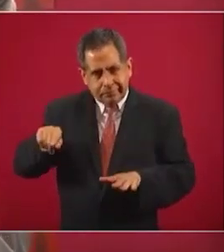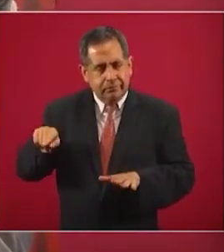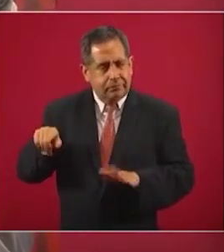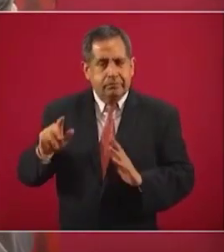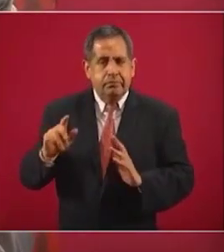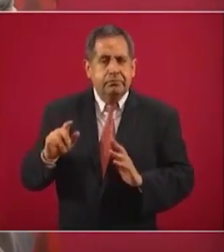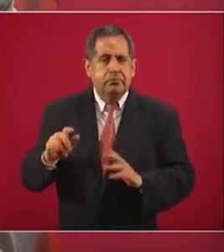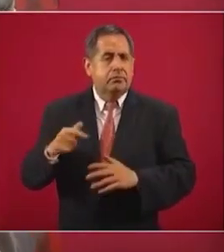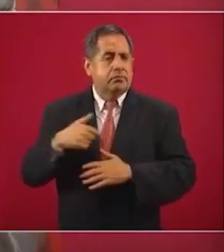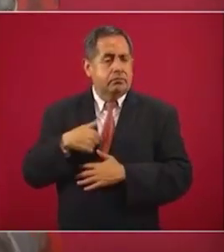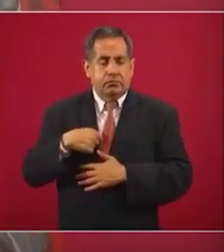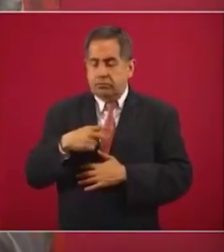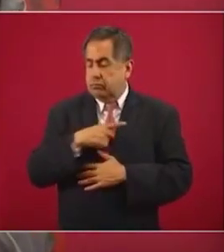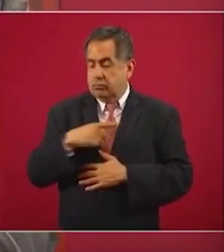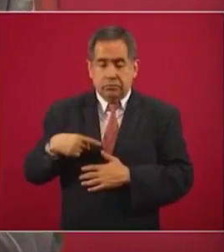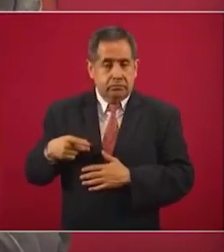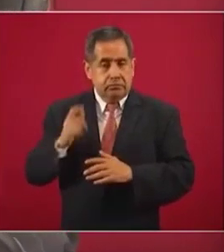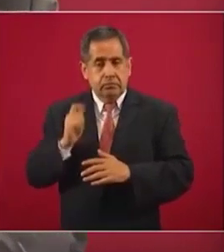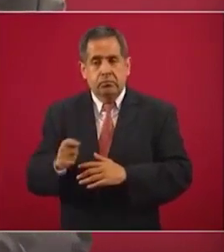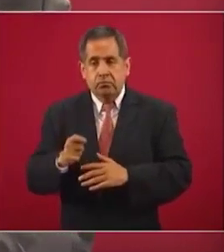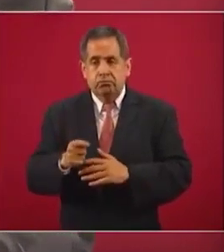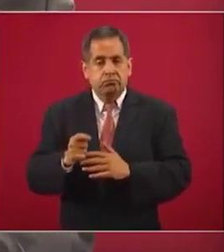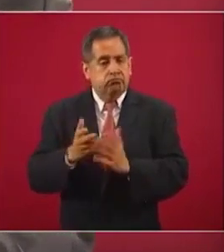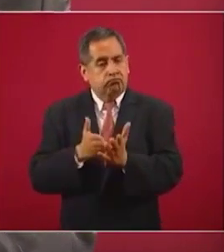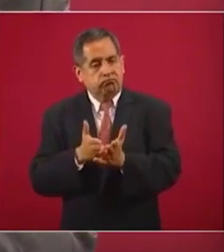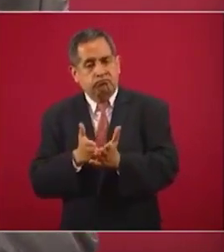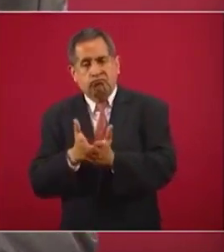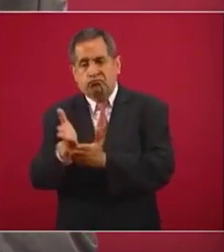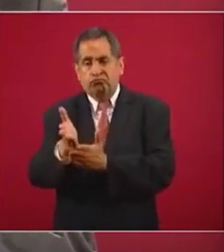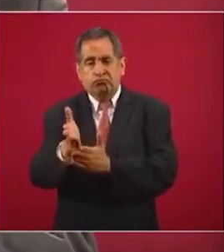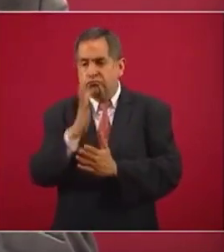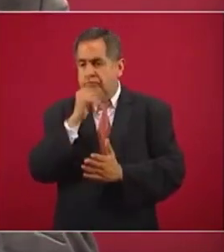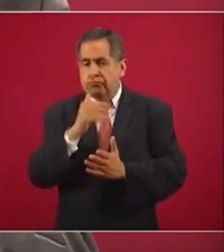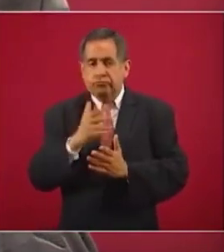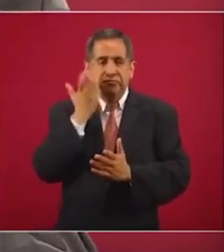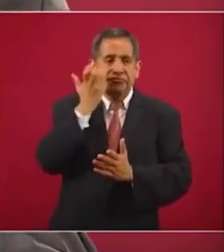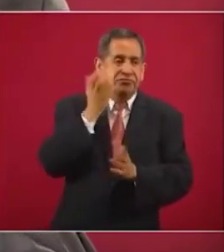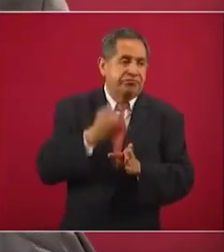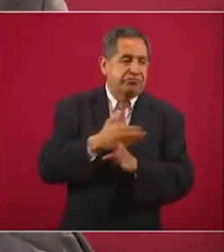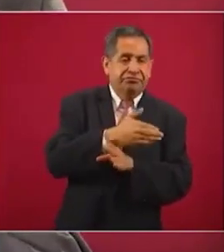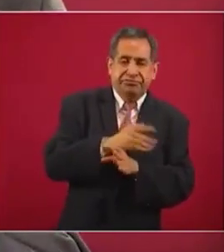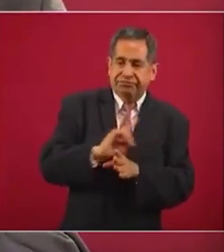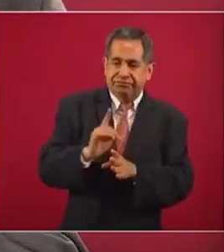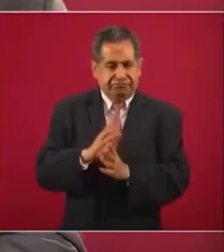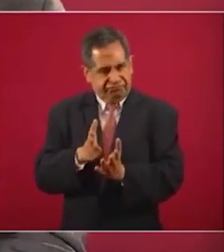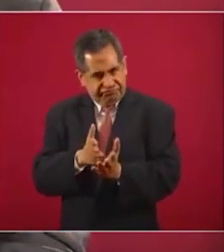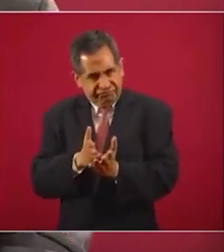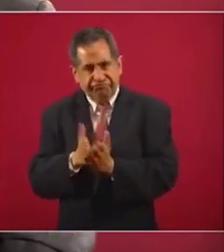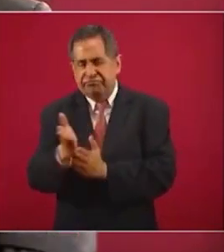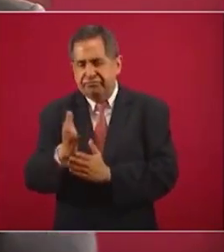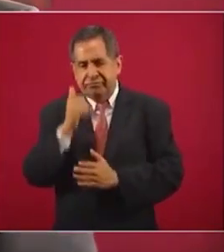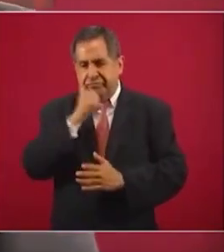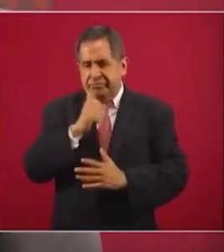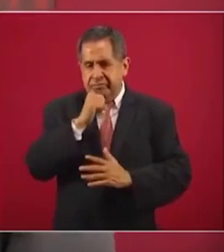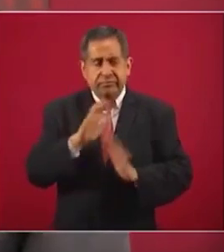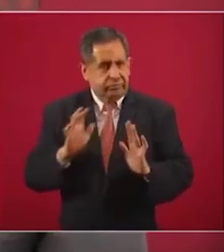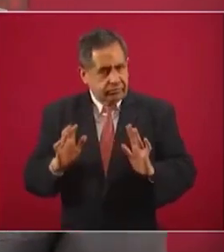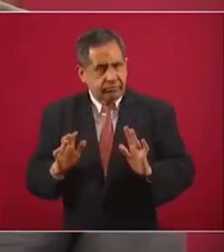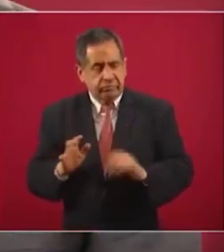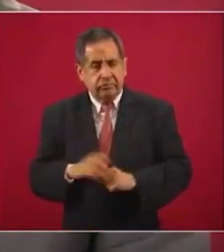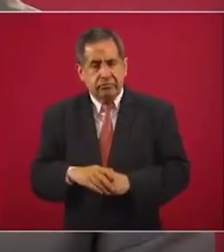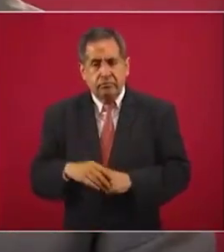tenemos que actuar con rectitud siempre y no caer